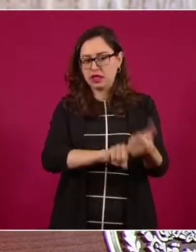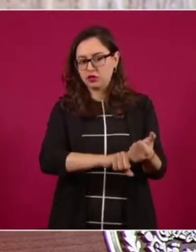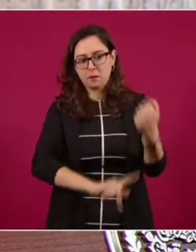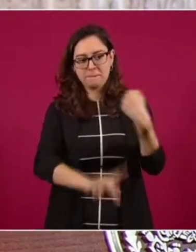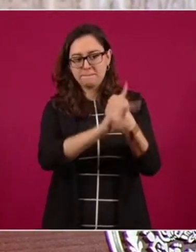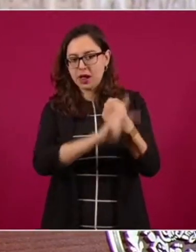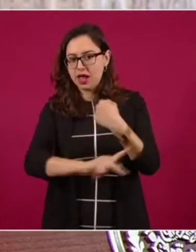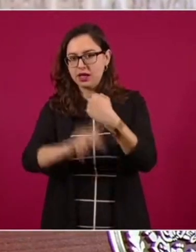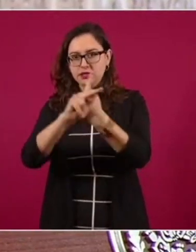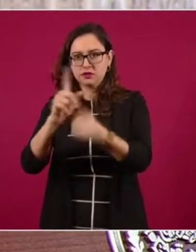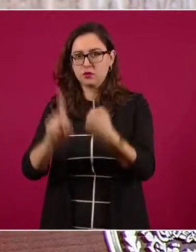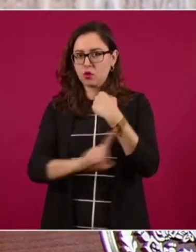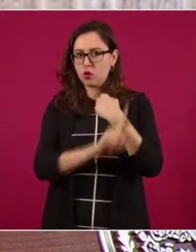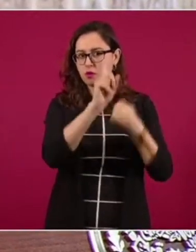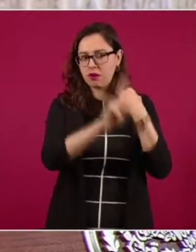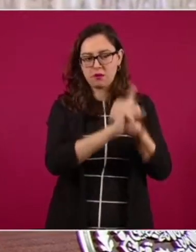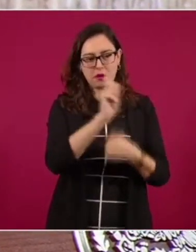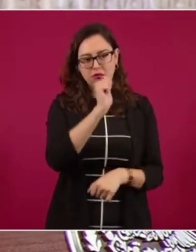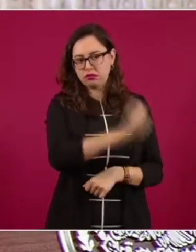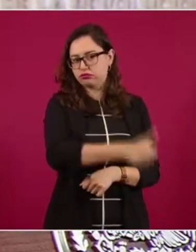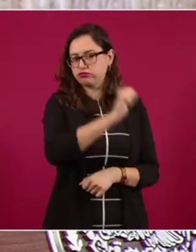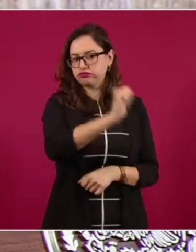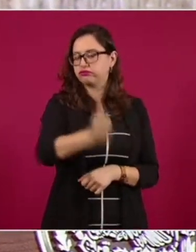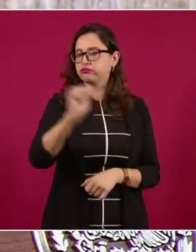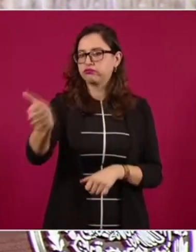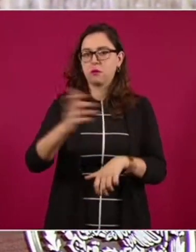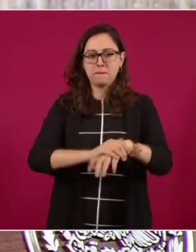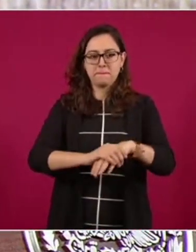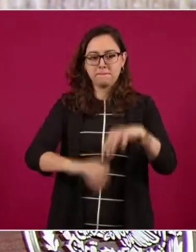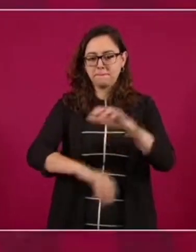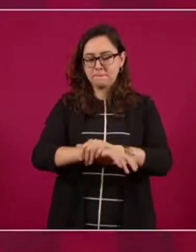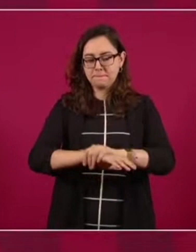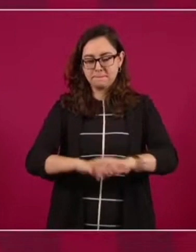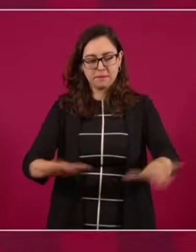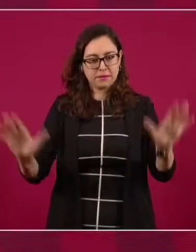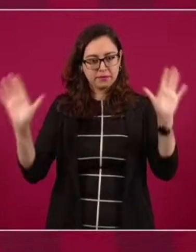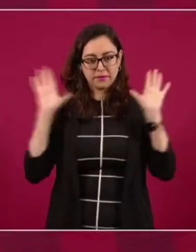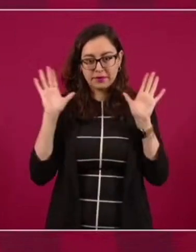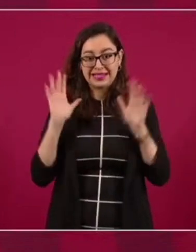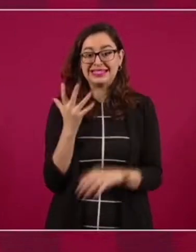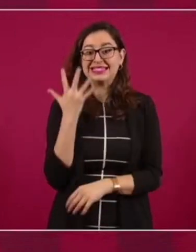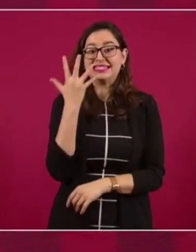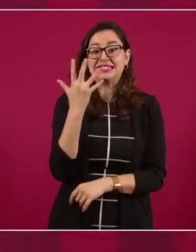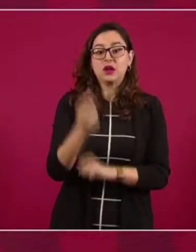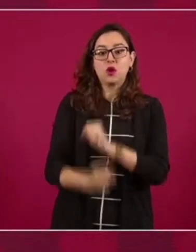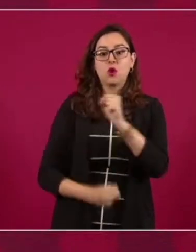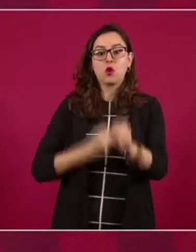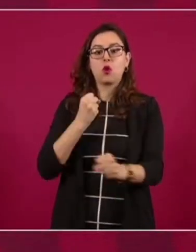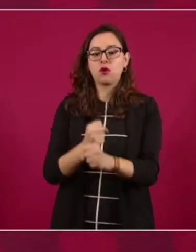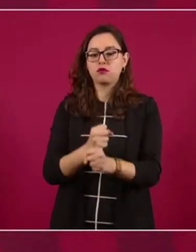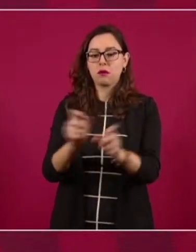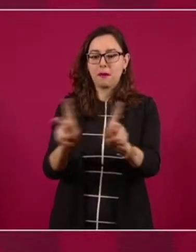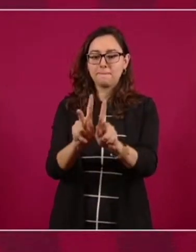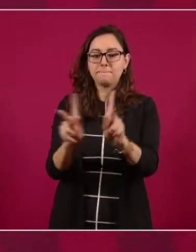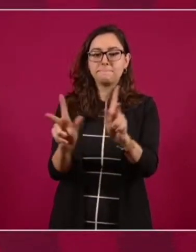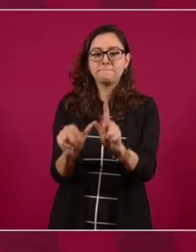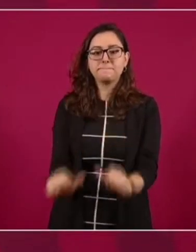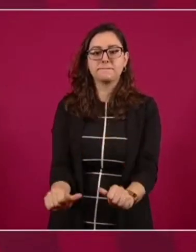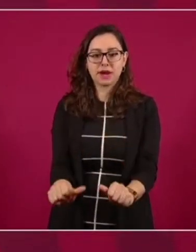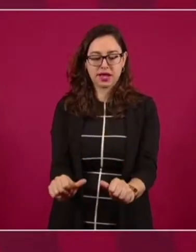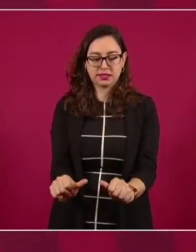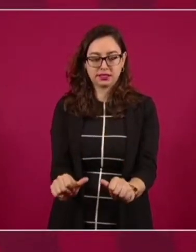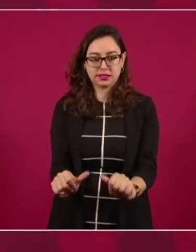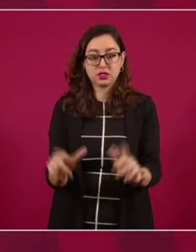cinco años de paz, para que los gobiernos se